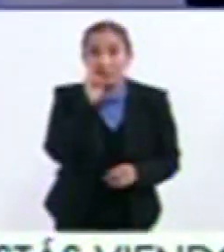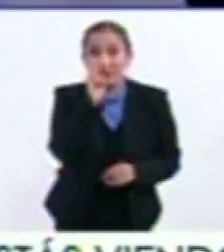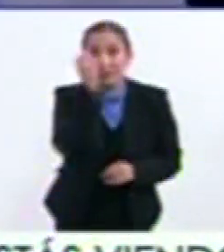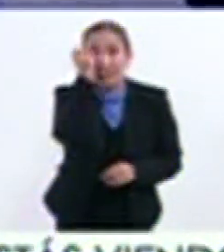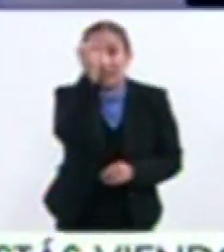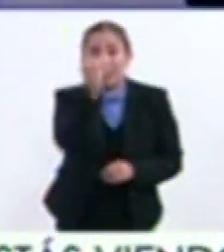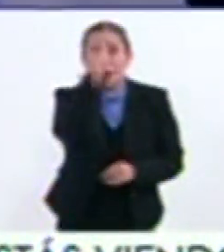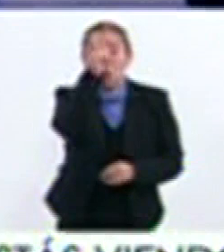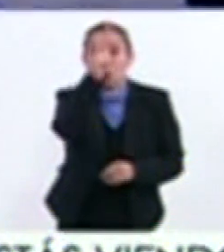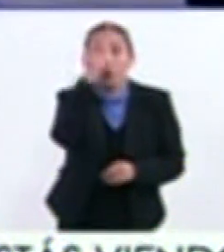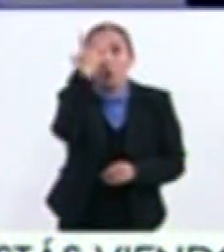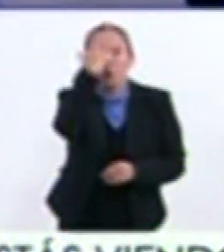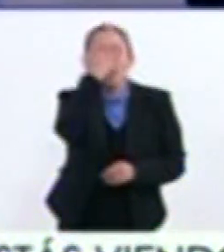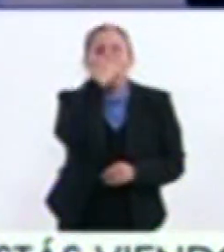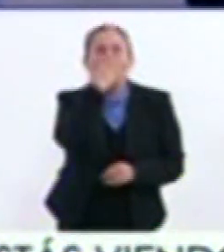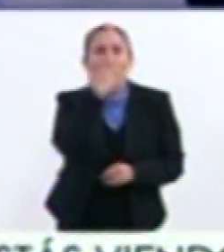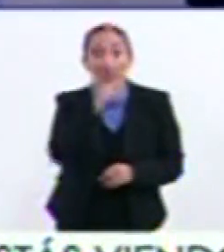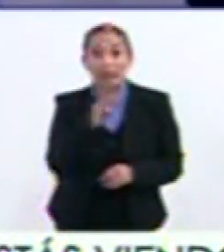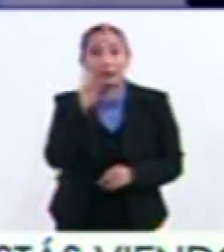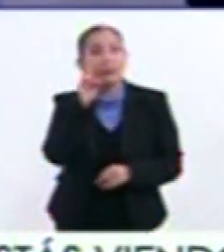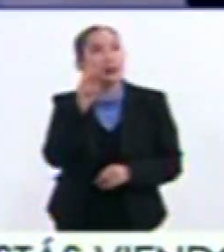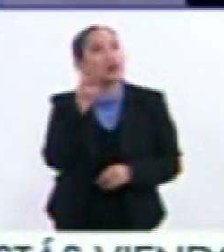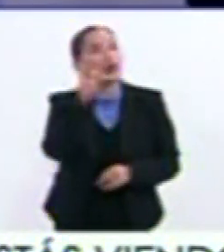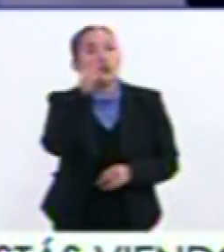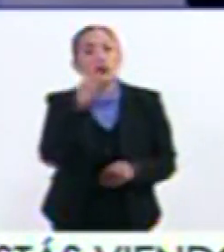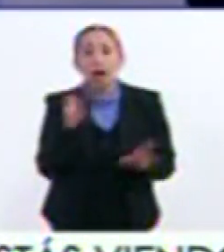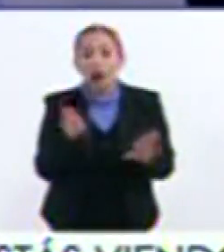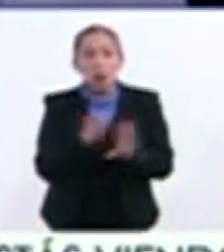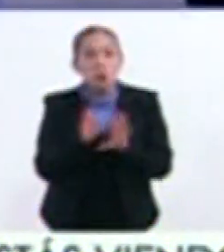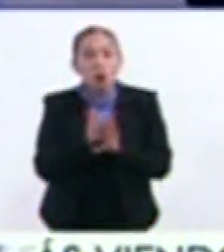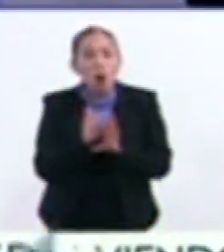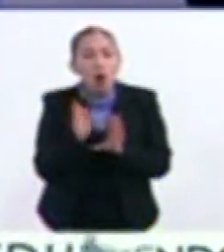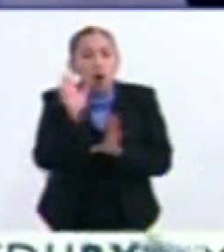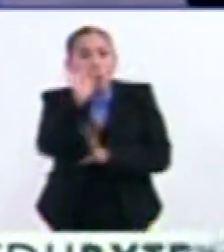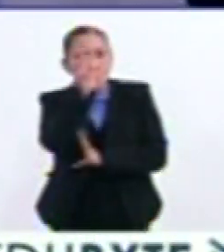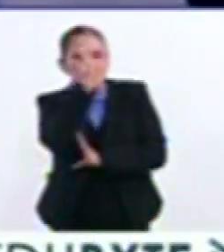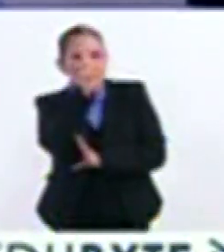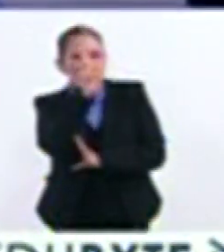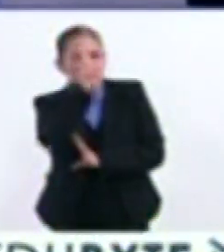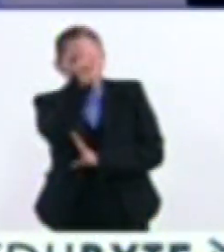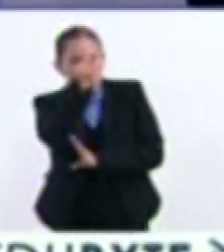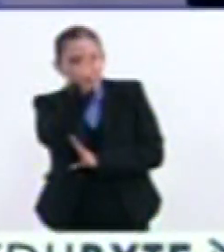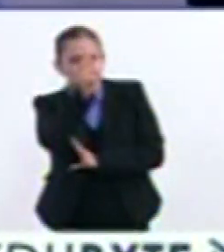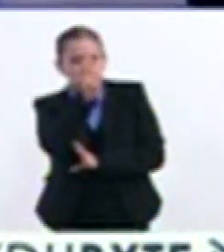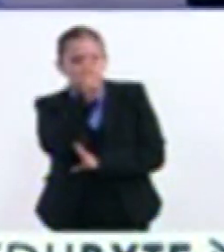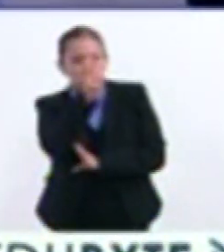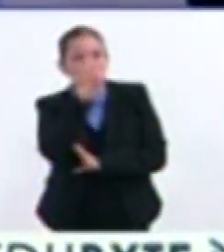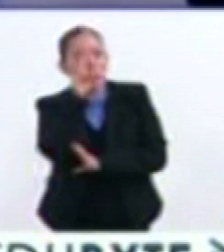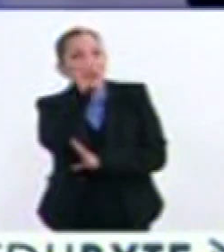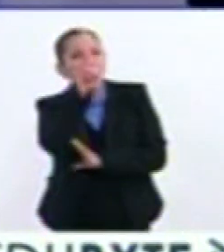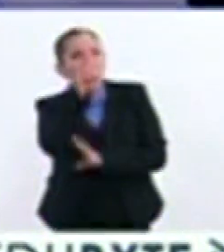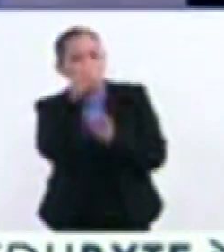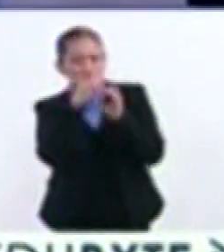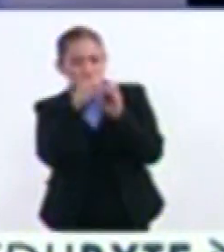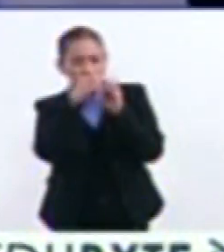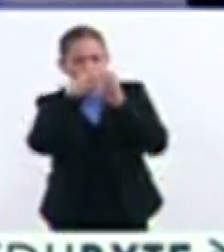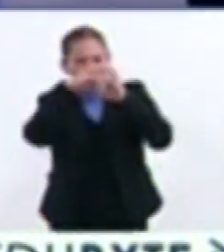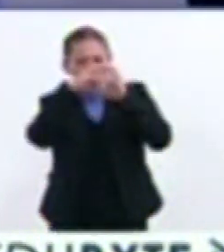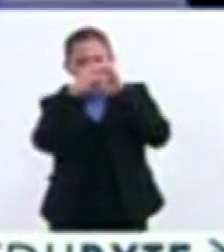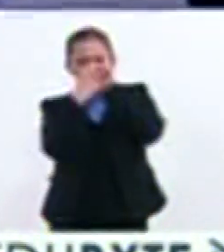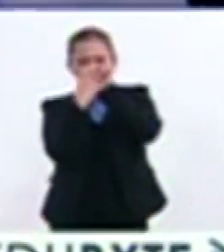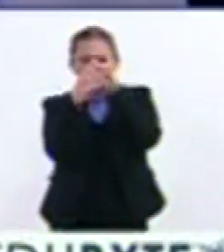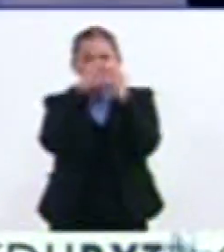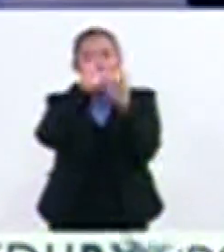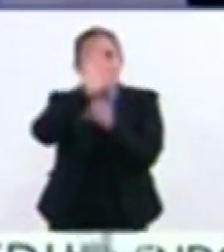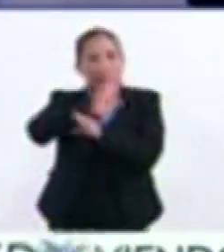esta luna Si vi una luna Que por efecto de la luz Le veía yo volumen, doctor Entonces me parecía